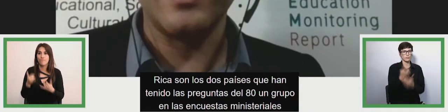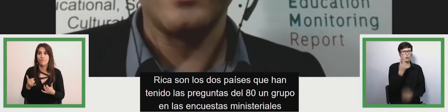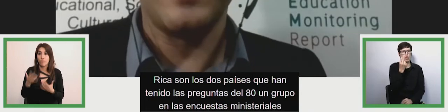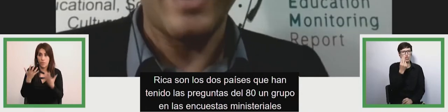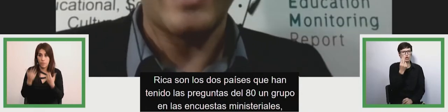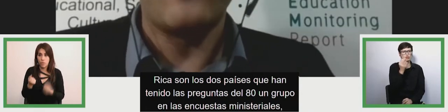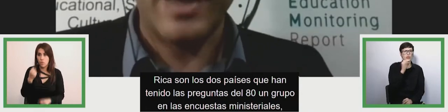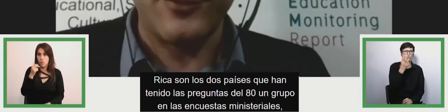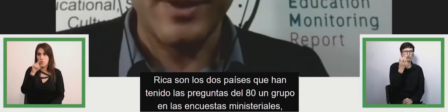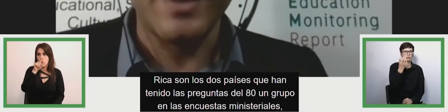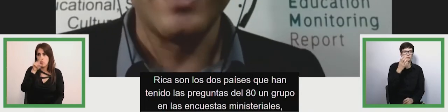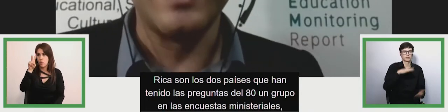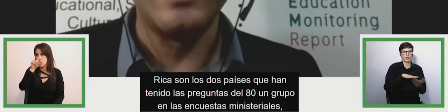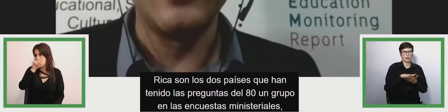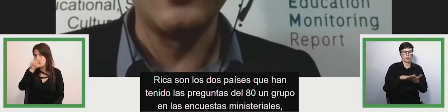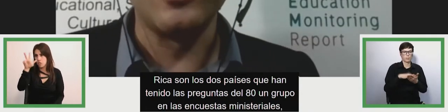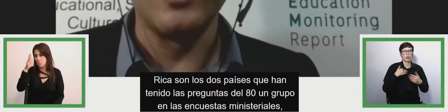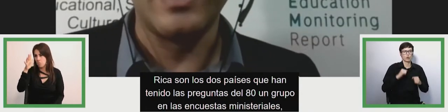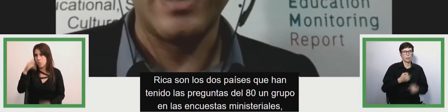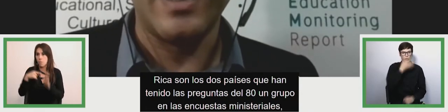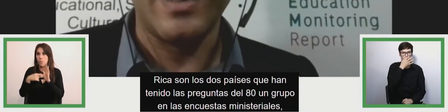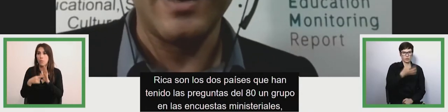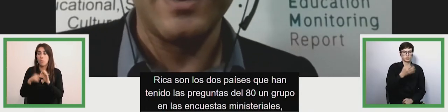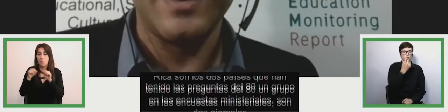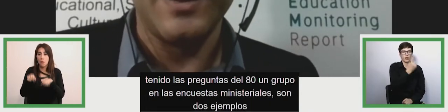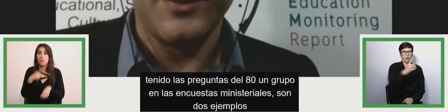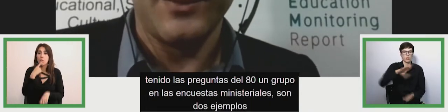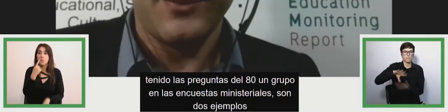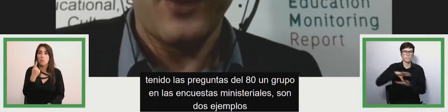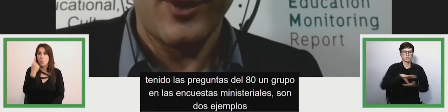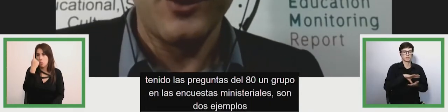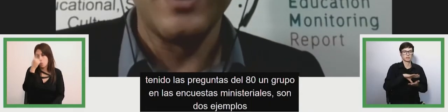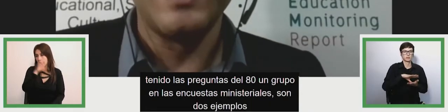ejemplos que diría yo y cada país necesitan